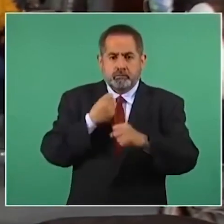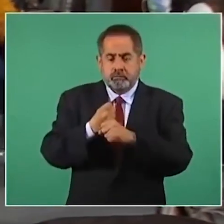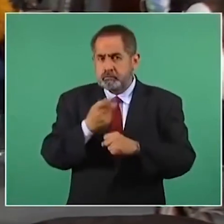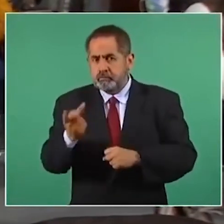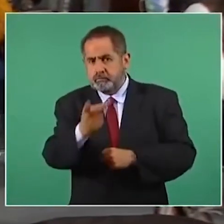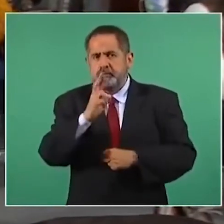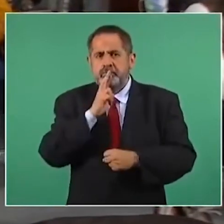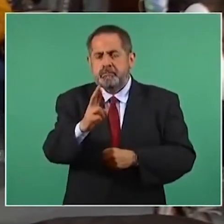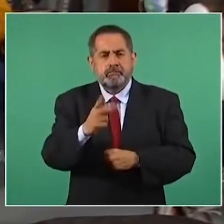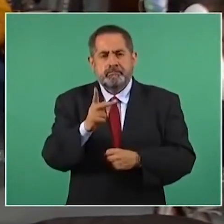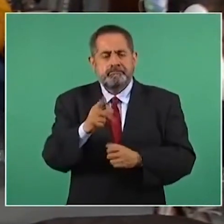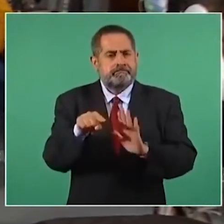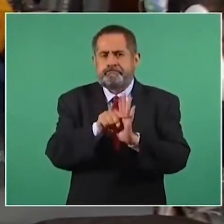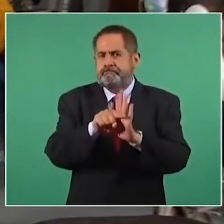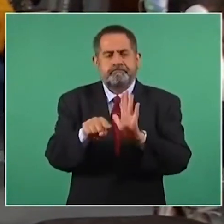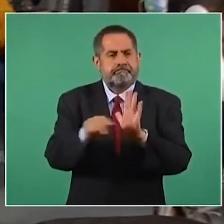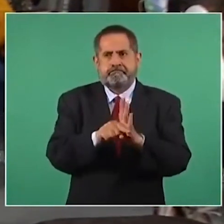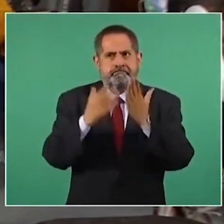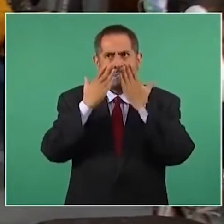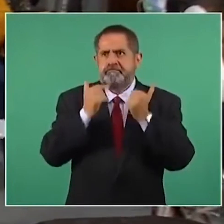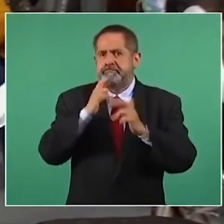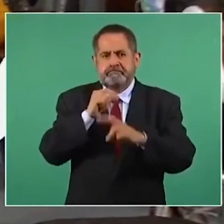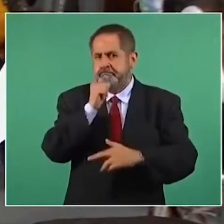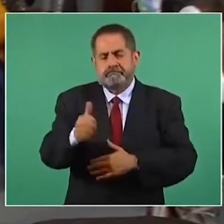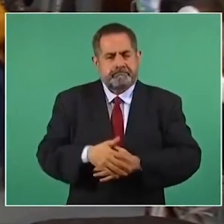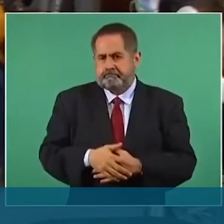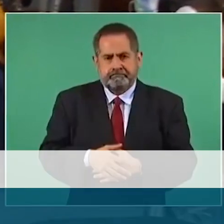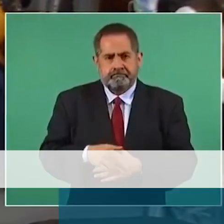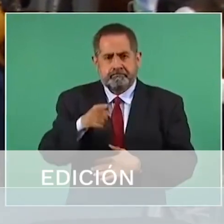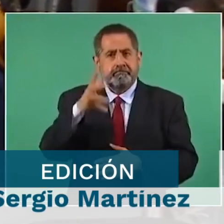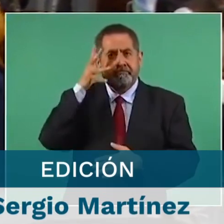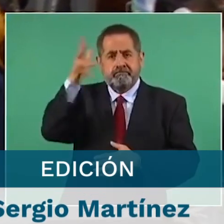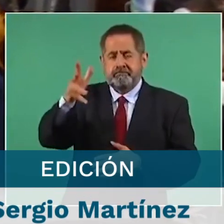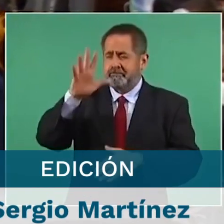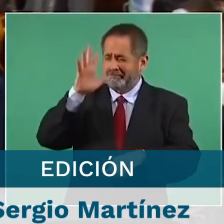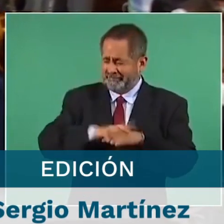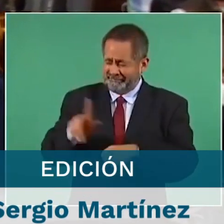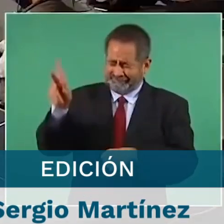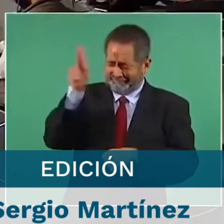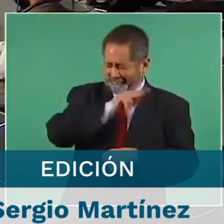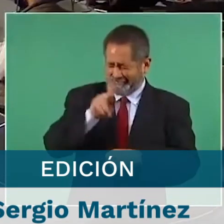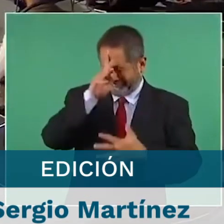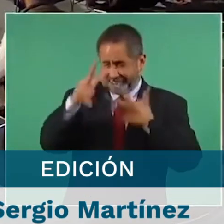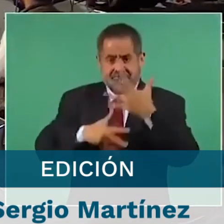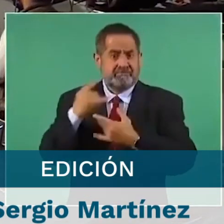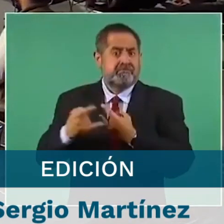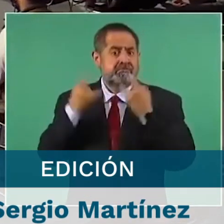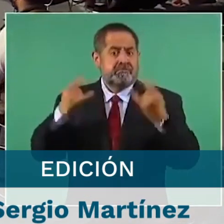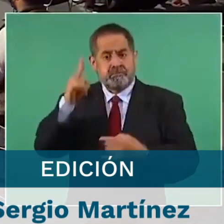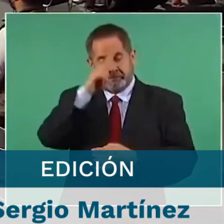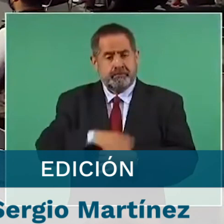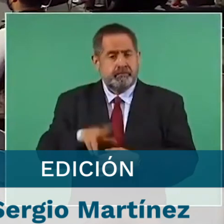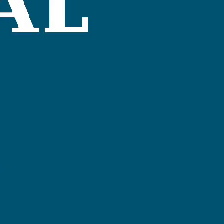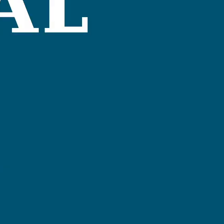mientras que en la Ciudad de México fueron 1,638 según cifras oficiales, por lo que dijo que la violencia sigue siendo la gran falla de